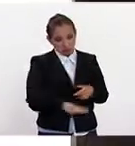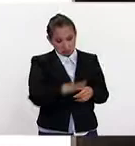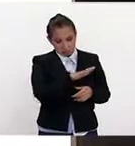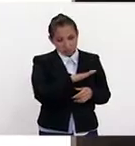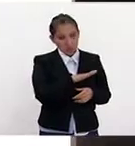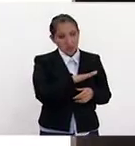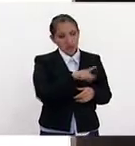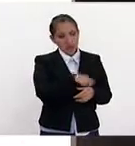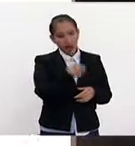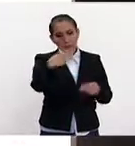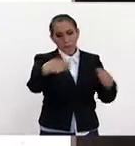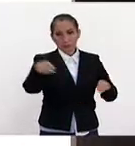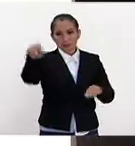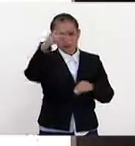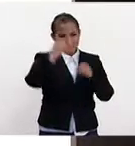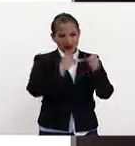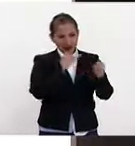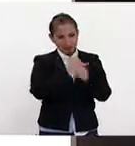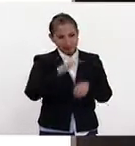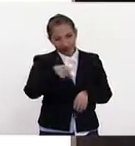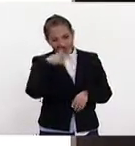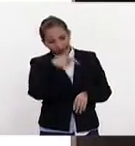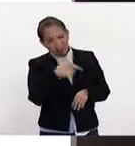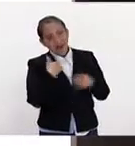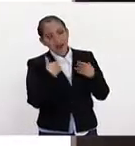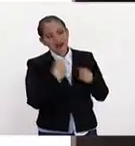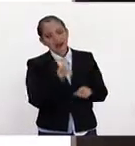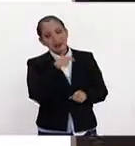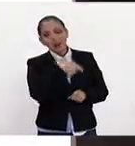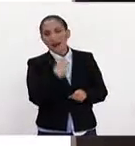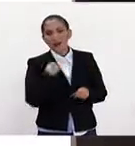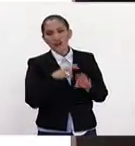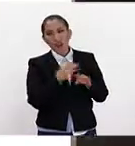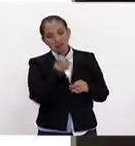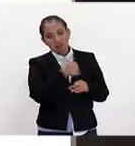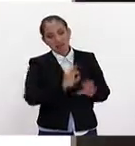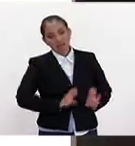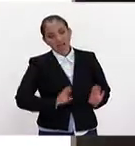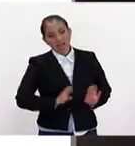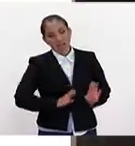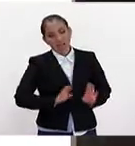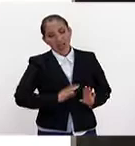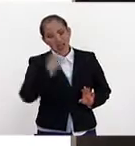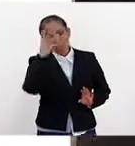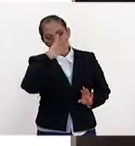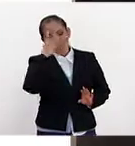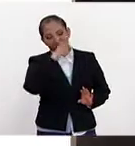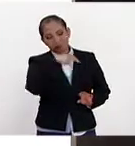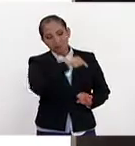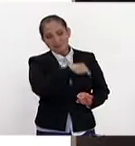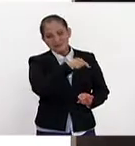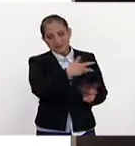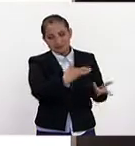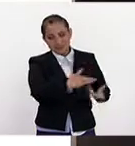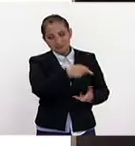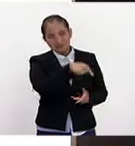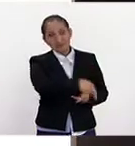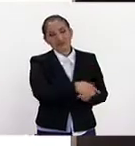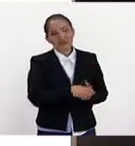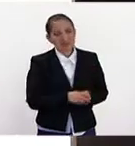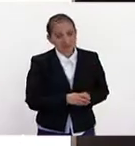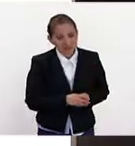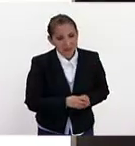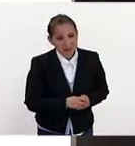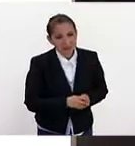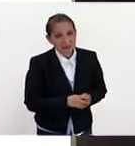los mercados ya han entendido de alguna manera cómo se maneja el proceso por parte del